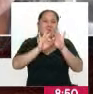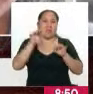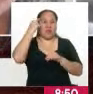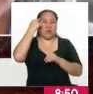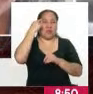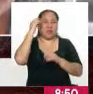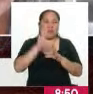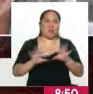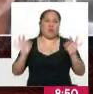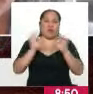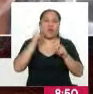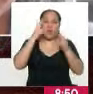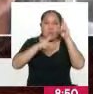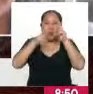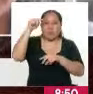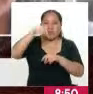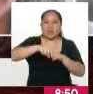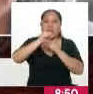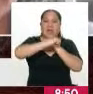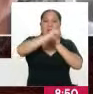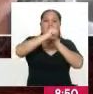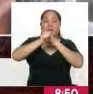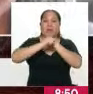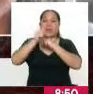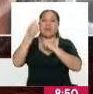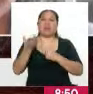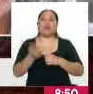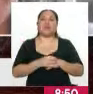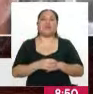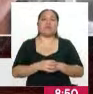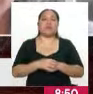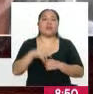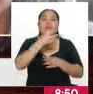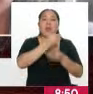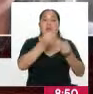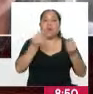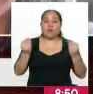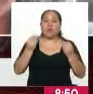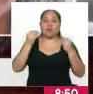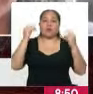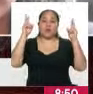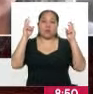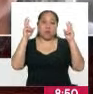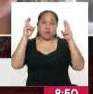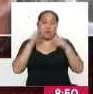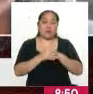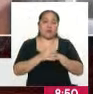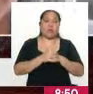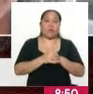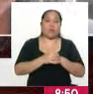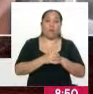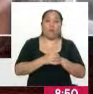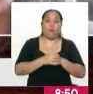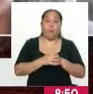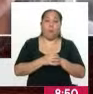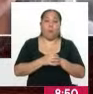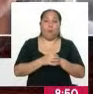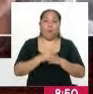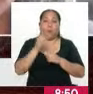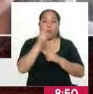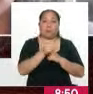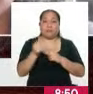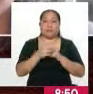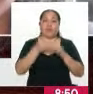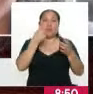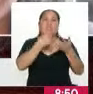¿no? Y lo hemos visto en esta campaña y es que ha habido en varios casos candidaturas, personas que postulan